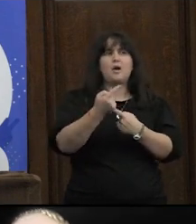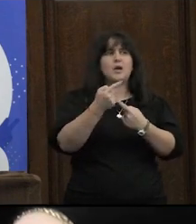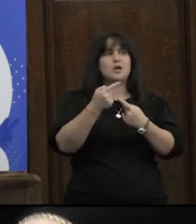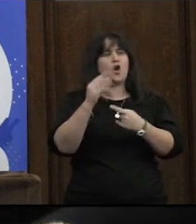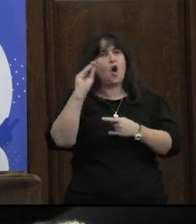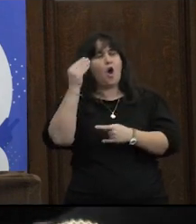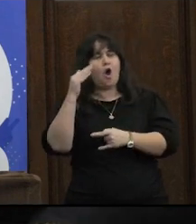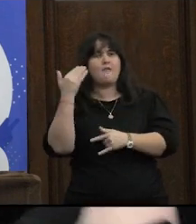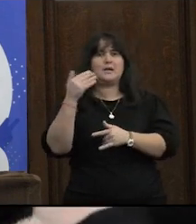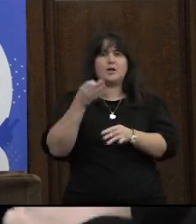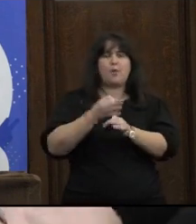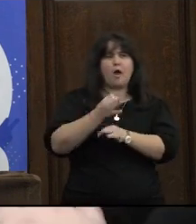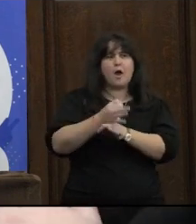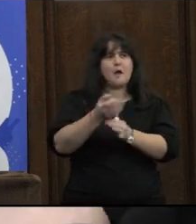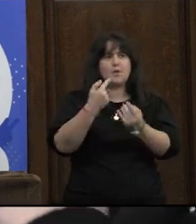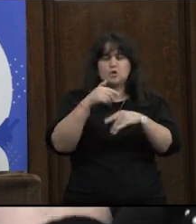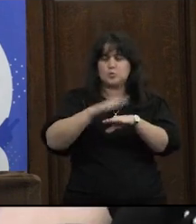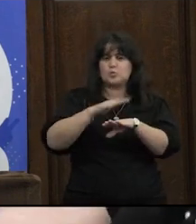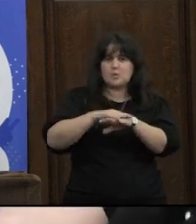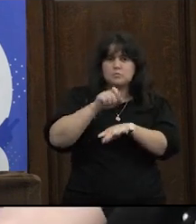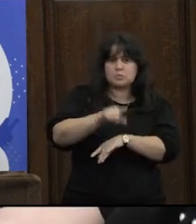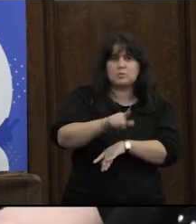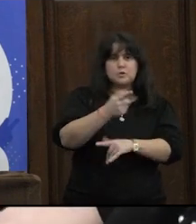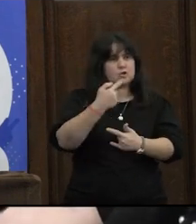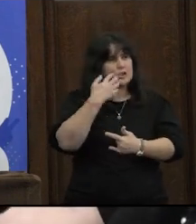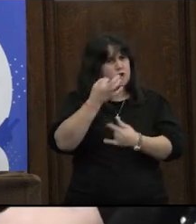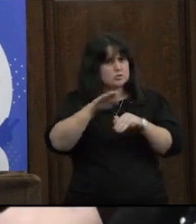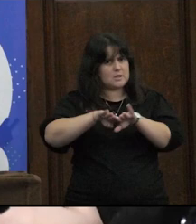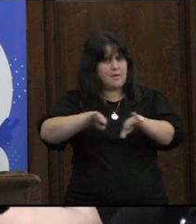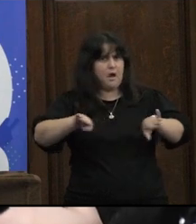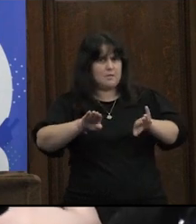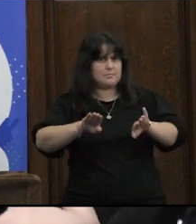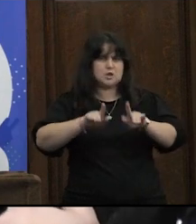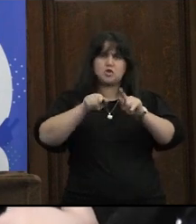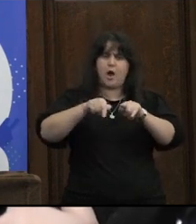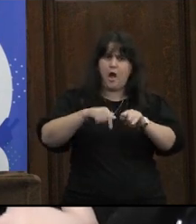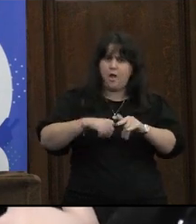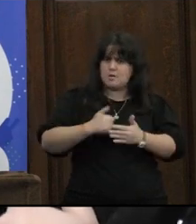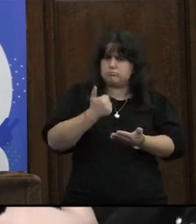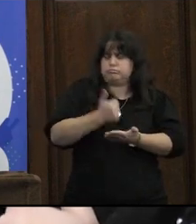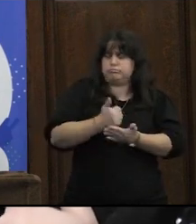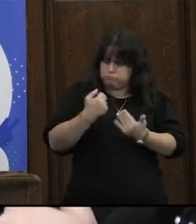bueno que los jóvenes se duquen pero la carga que les ponemos pero me parece que ellos igual se paran en ese lugar